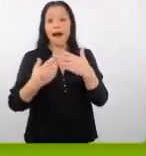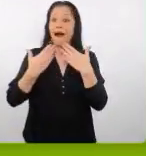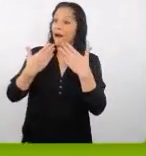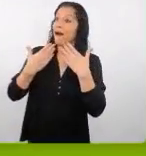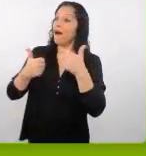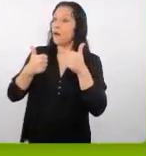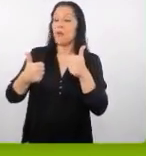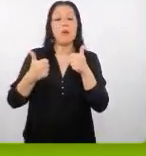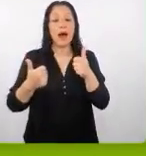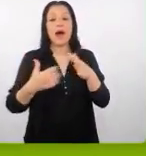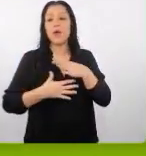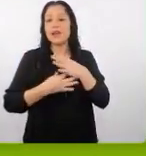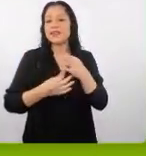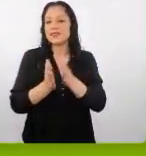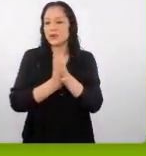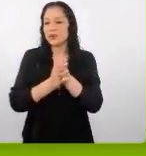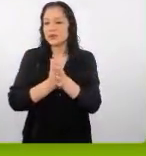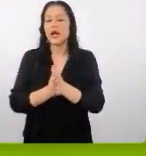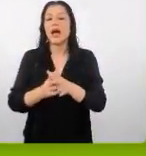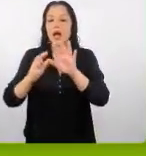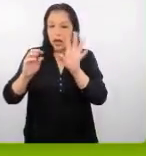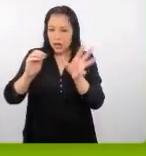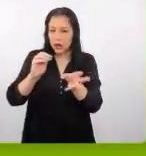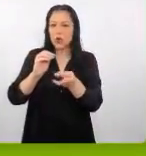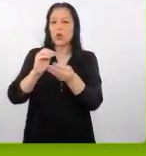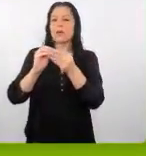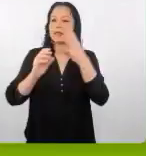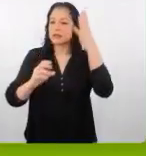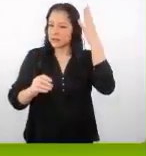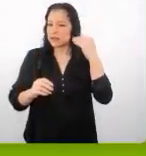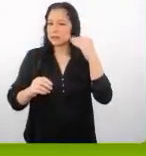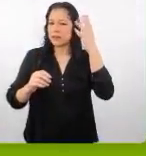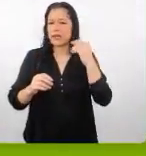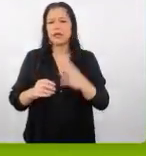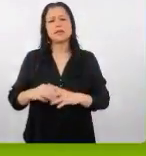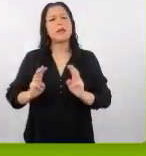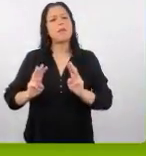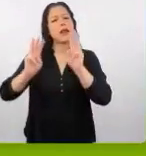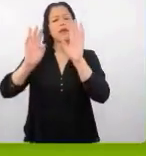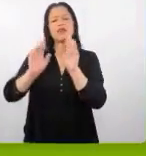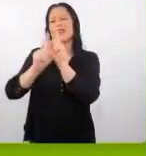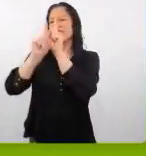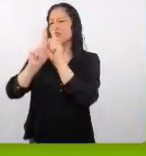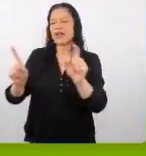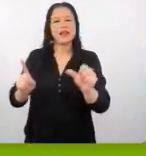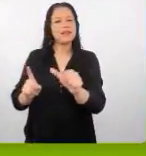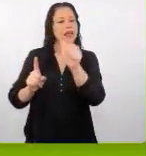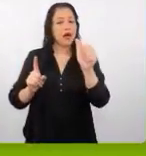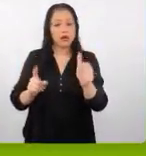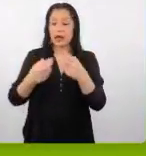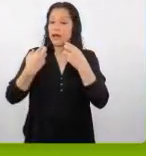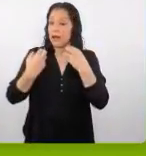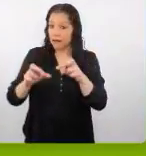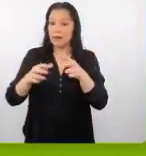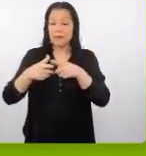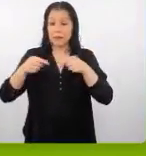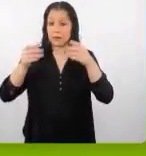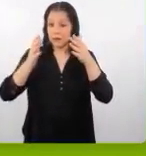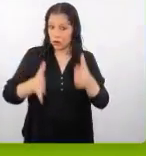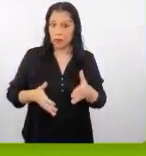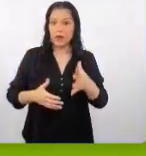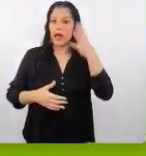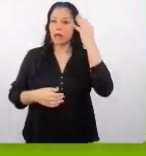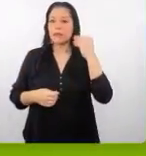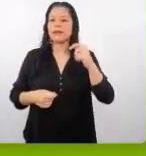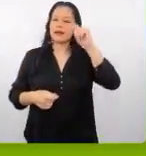este mercado incluíamos todo ese tipo de experiencias así extraordinarias únicas que les permitan tener esas experiencias